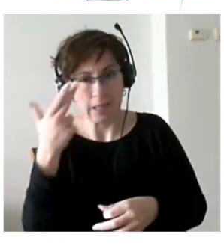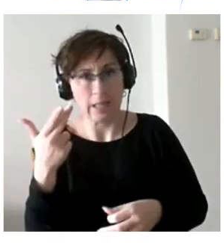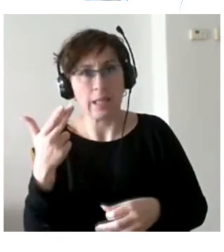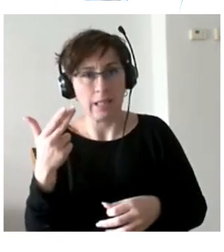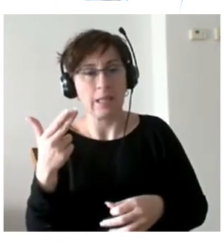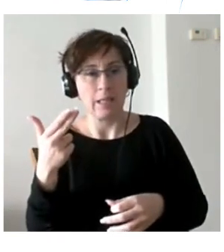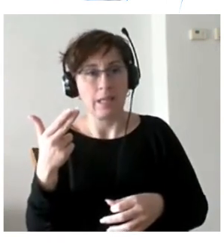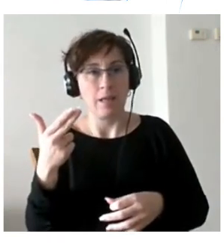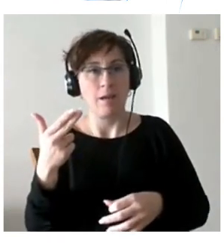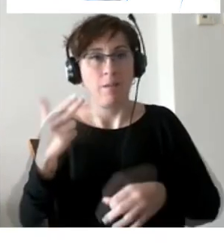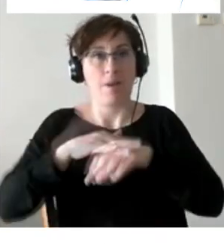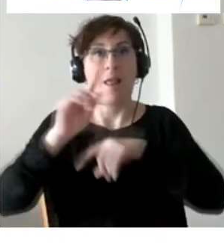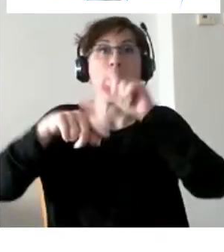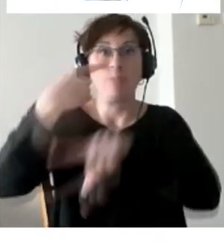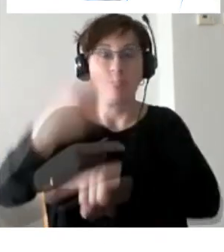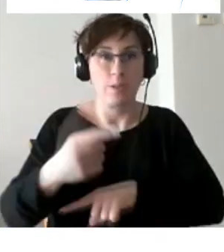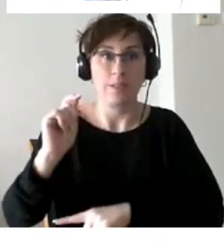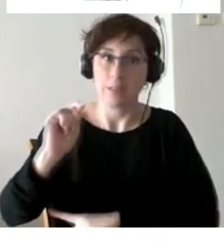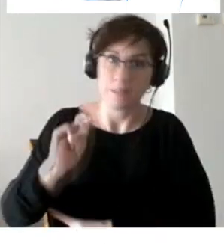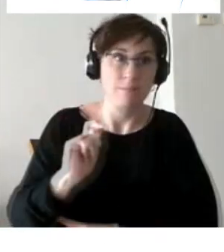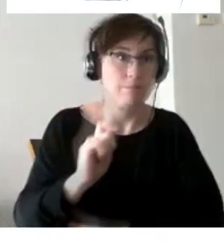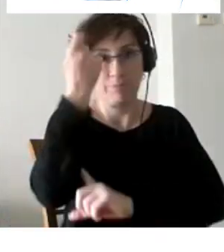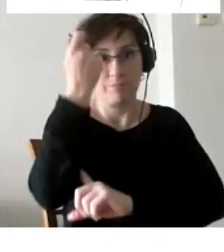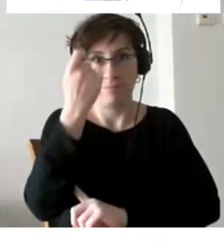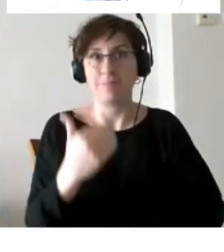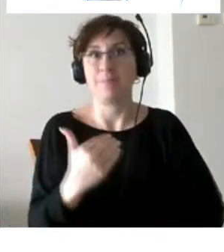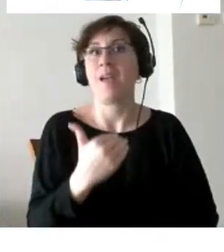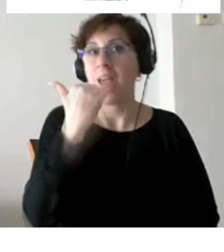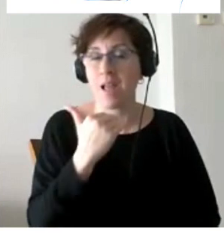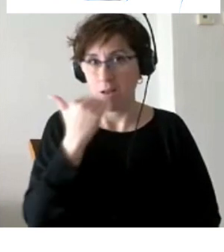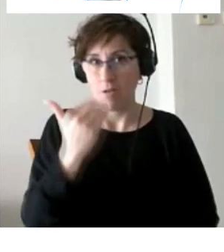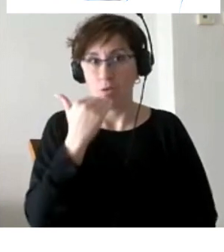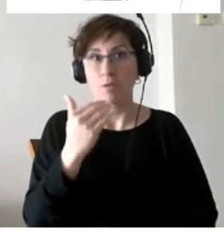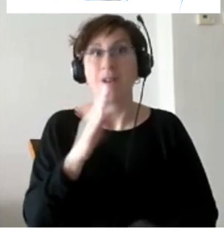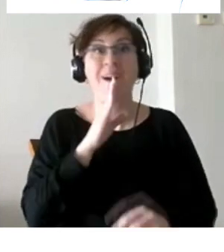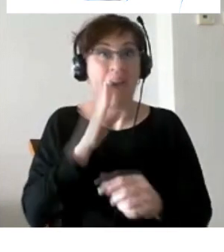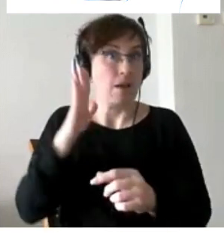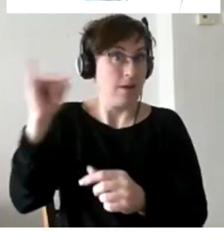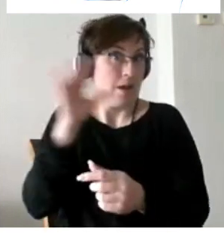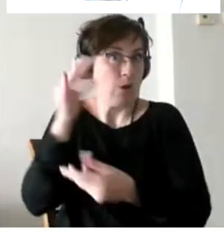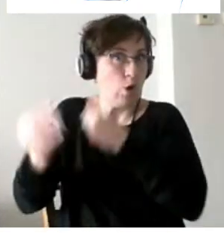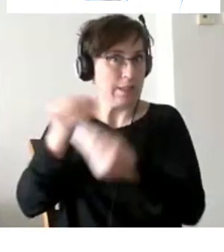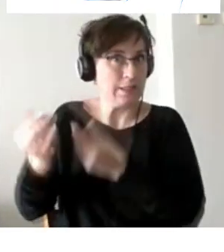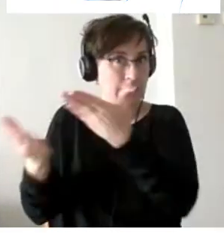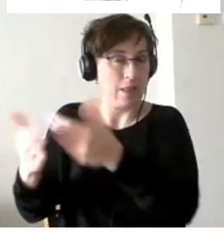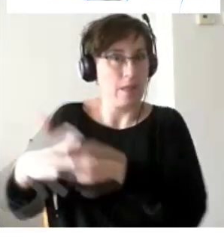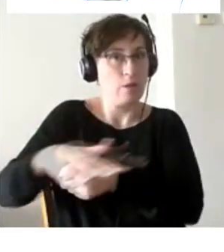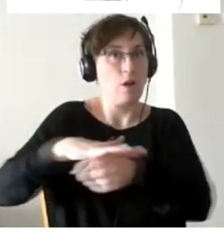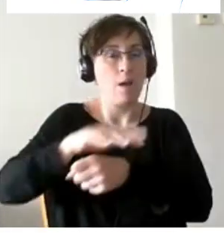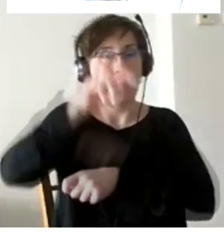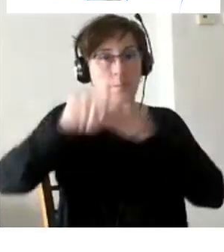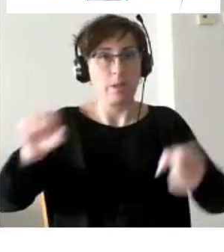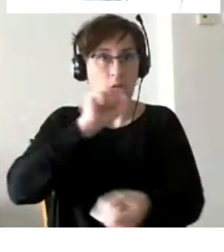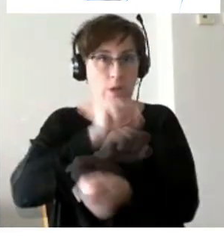intenciones para poder conseguir algo tan potente como puede ser todo lo que se está haciendo en el ámbito de reclusos y especialmente el